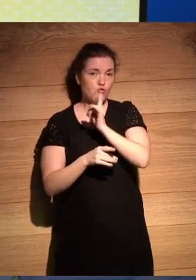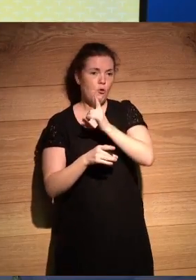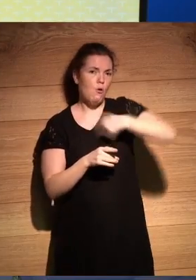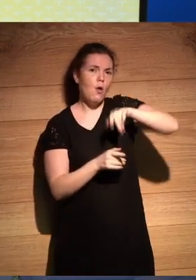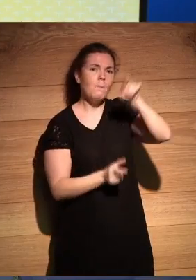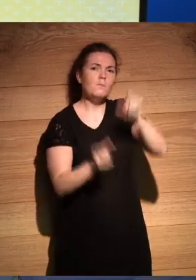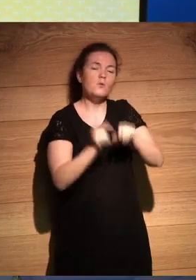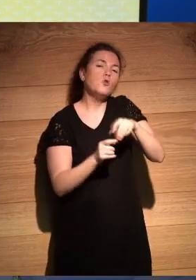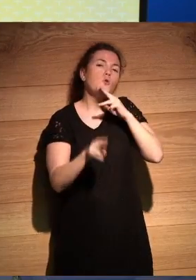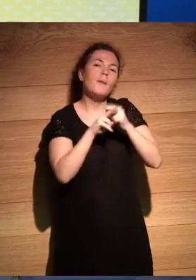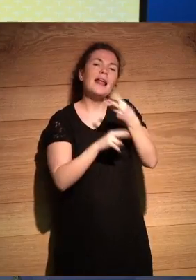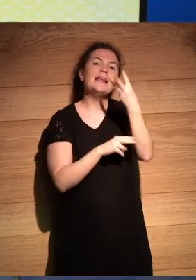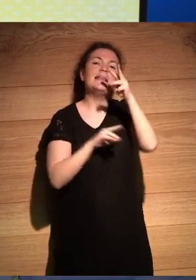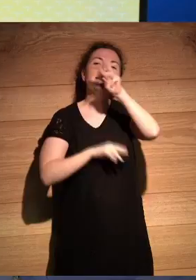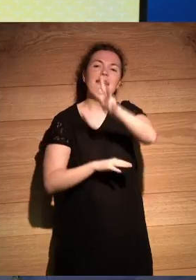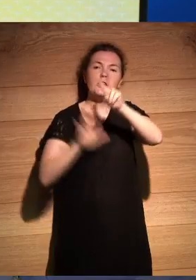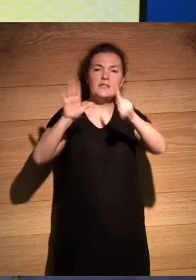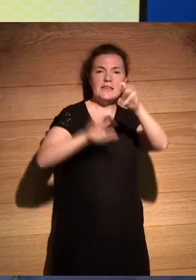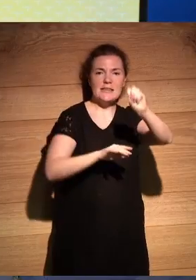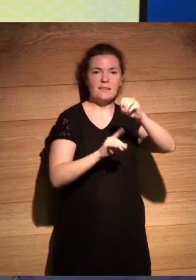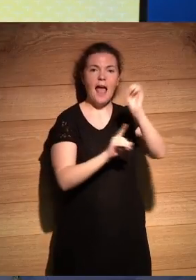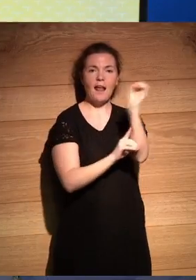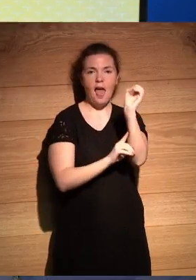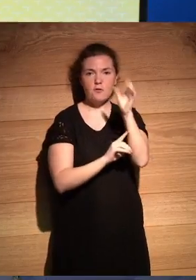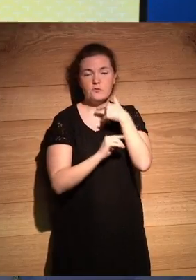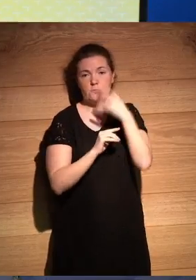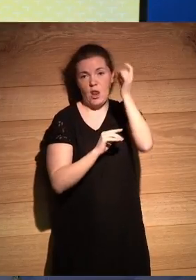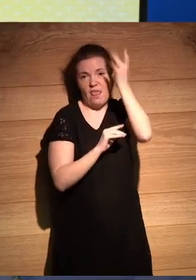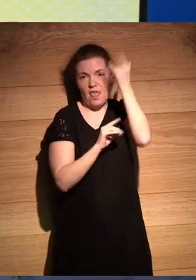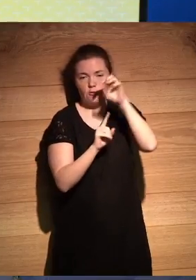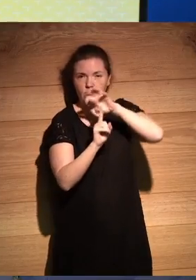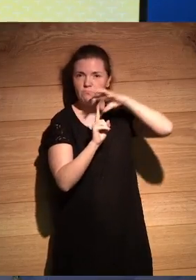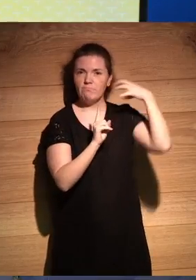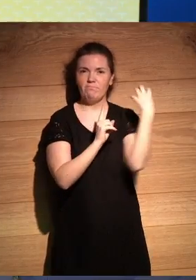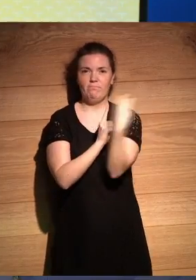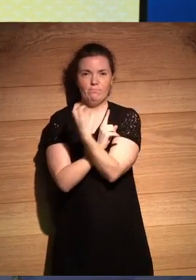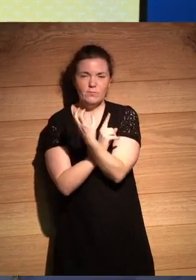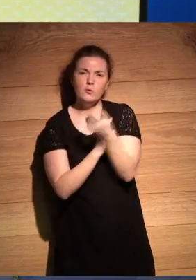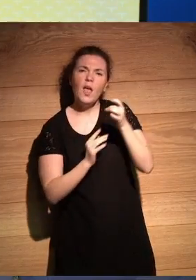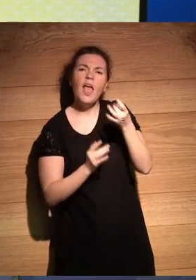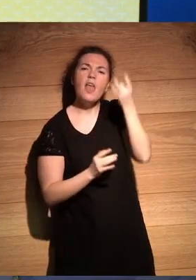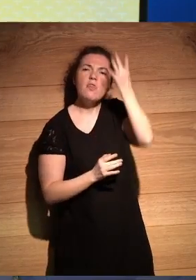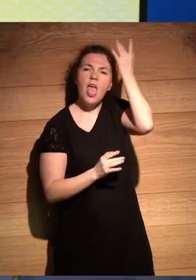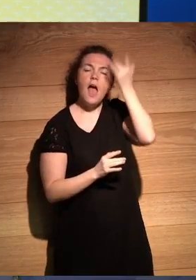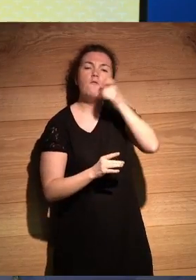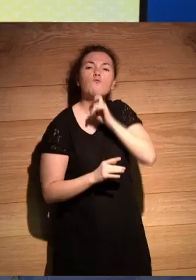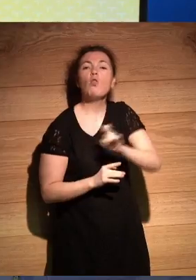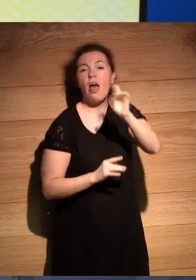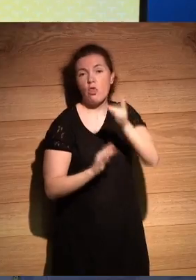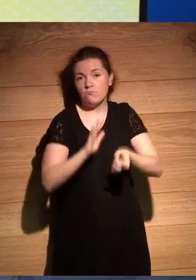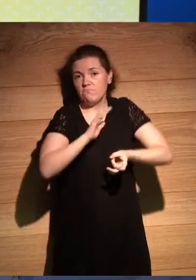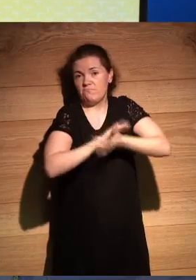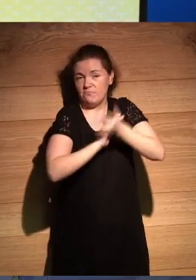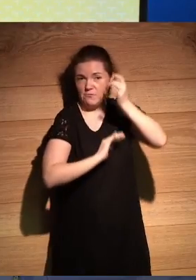360 grados, alrededor de una idea. Esa idea que nos planteamos en un momento dado que sería fundacional para desarrollar un proyecto,